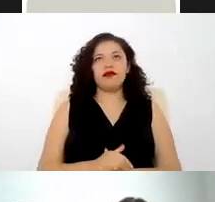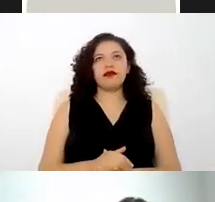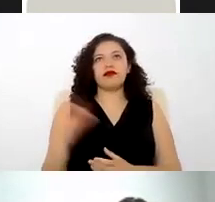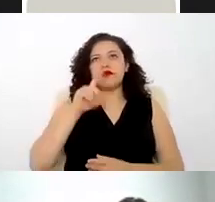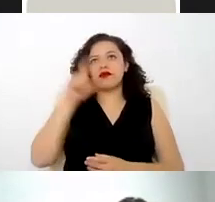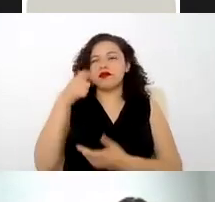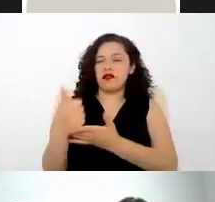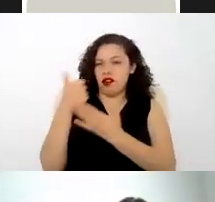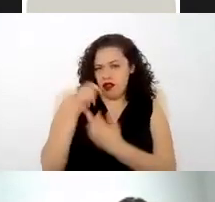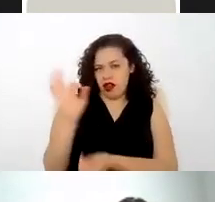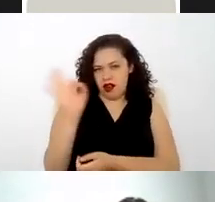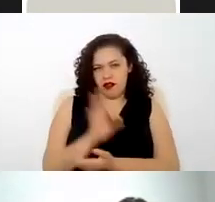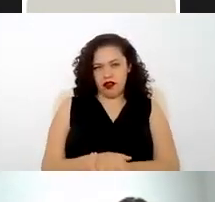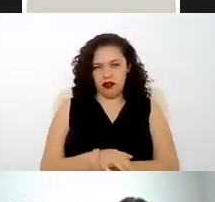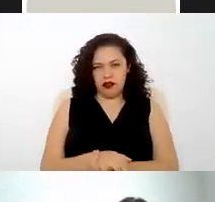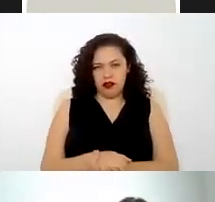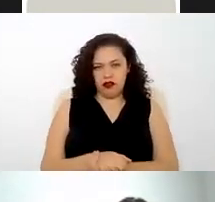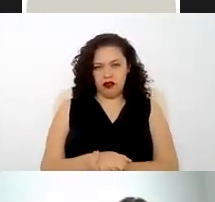siguiente por favor